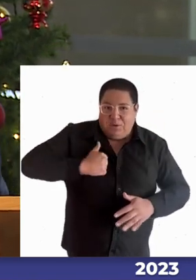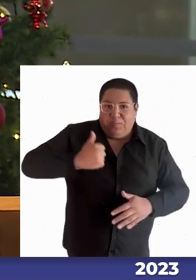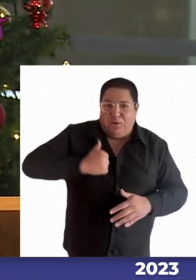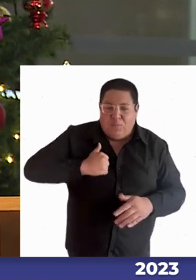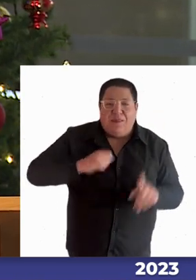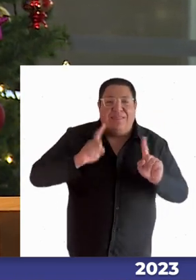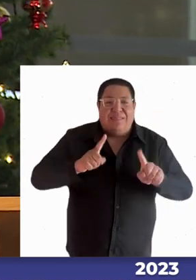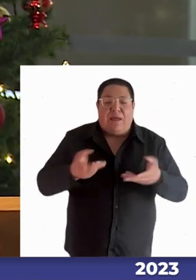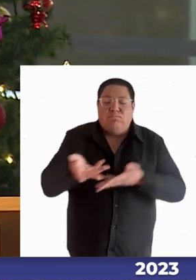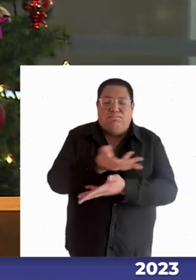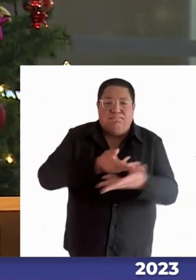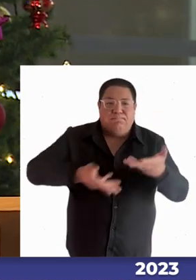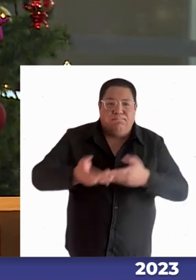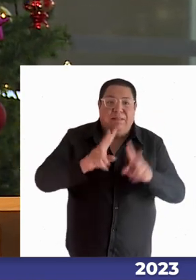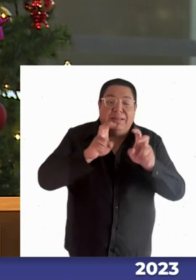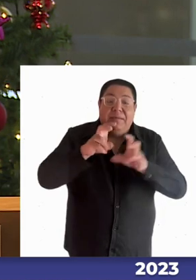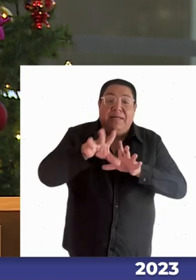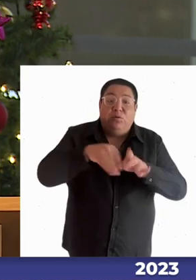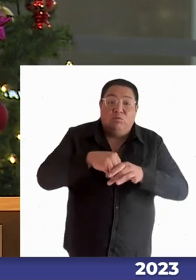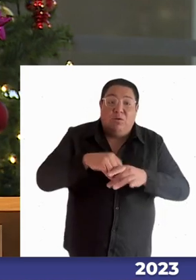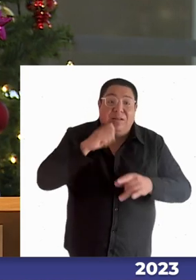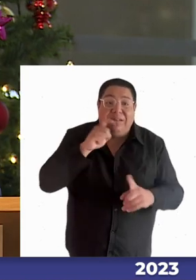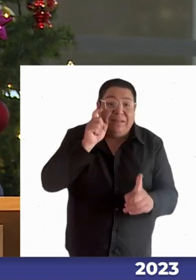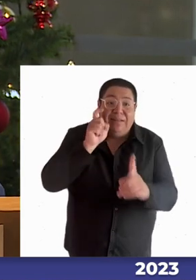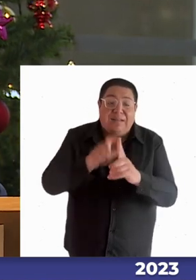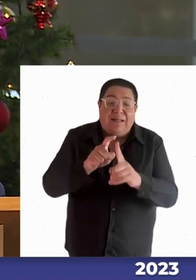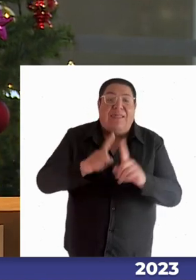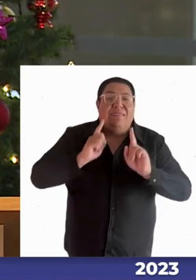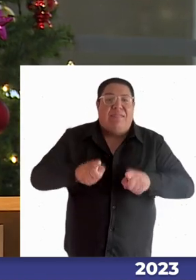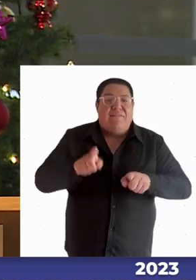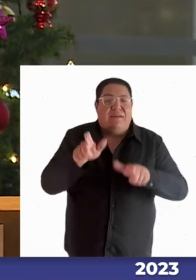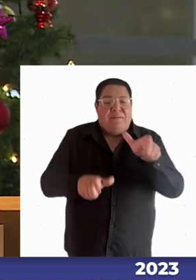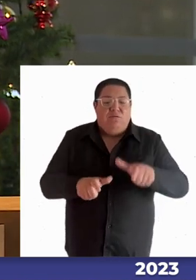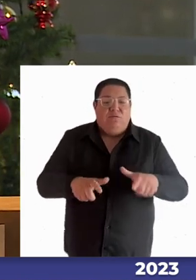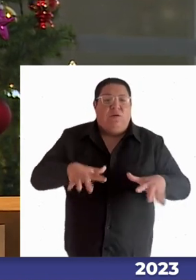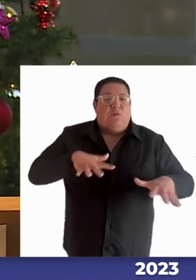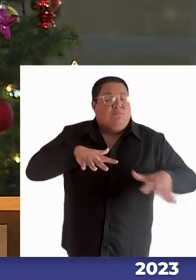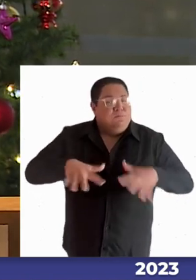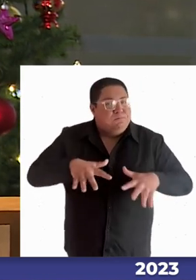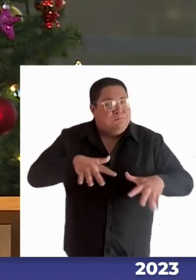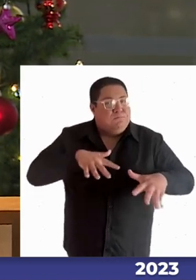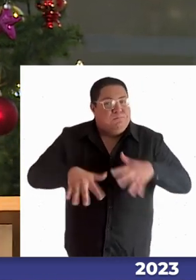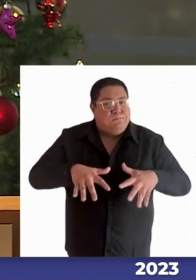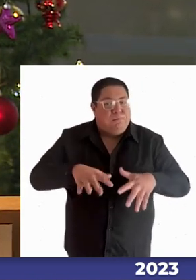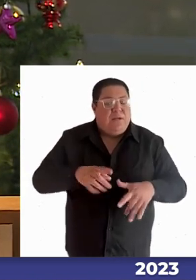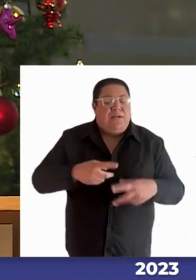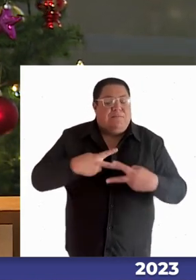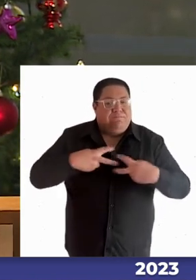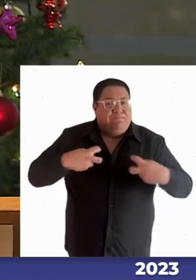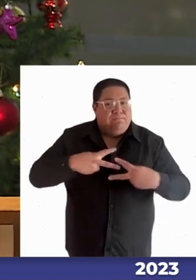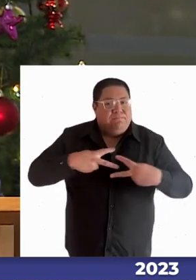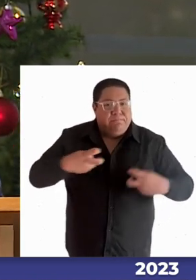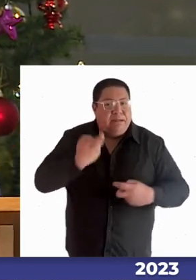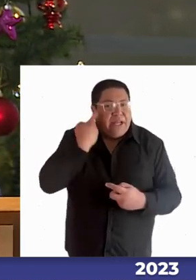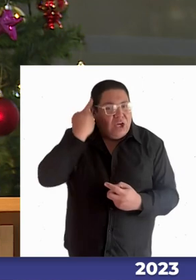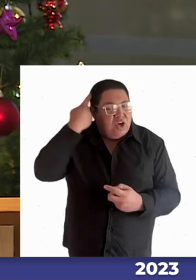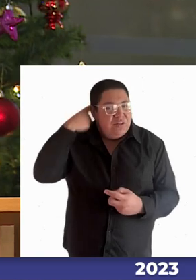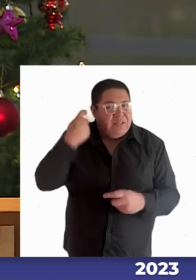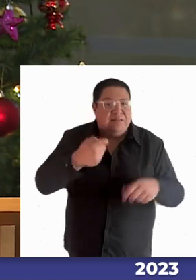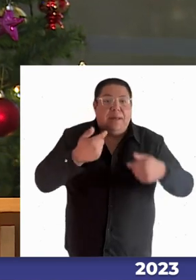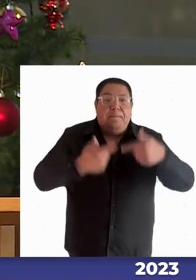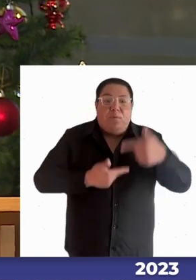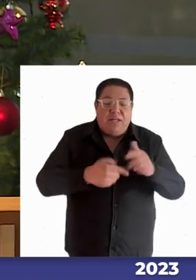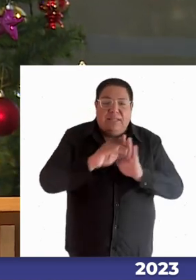inclusión tiene por objeto remesernos a las conciencias a las políticas públicas y entender